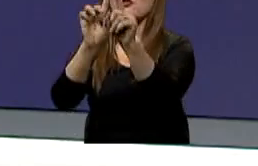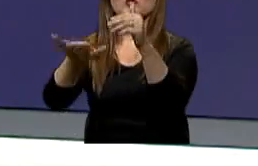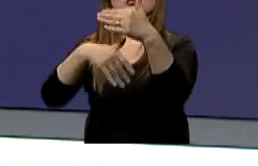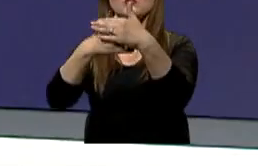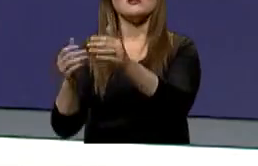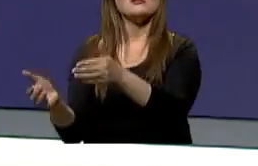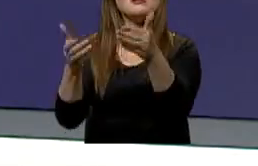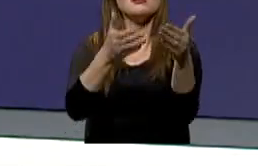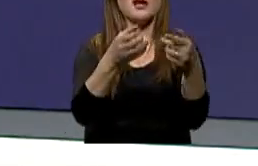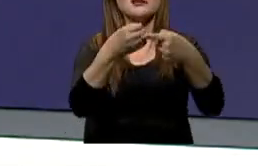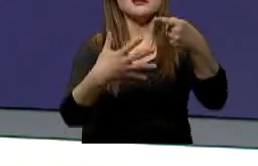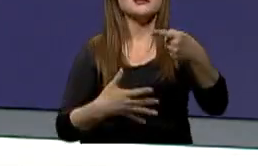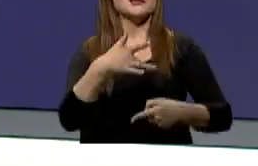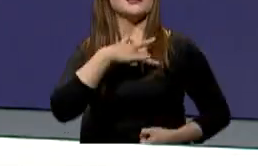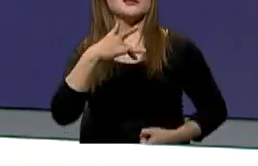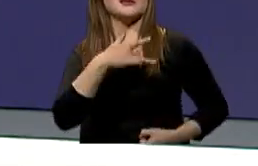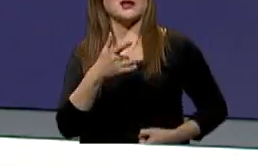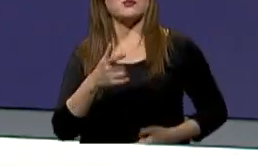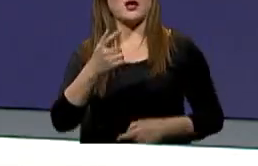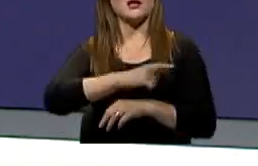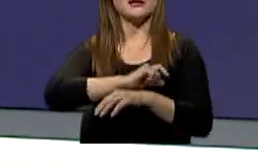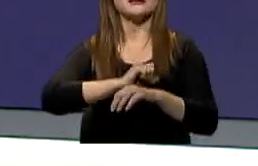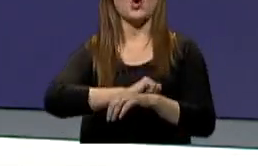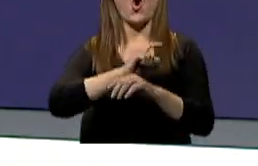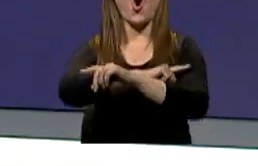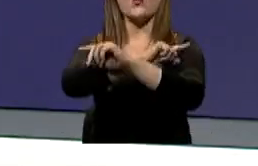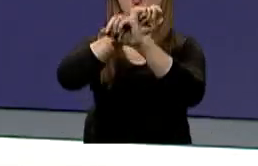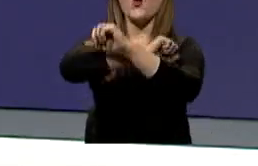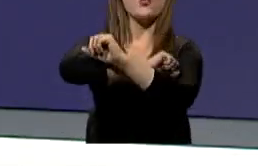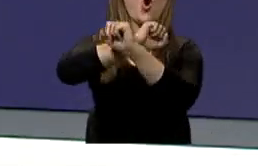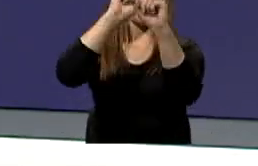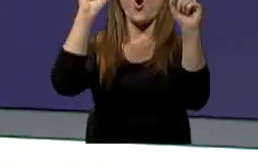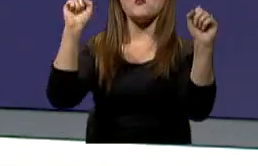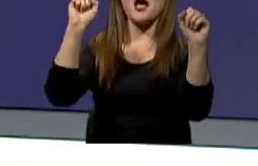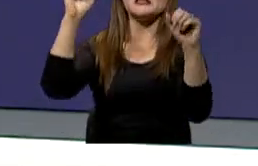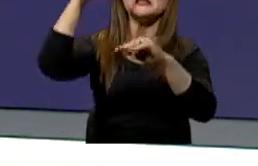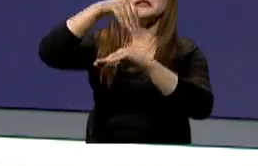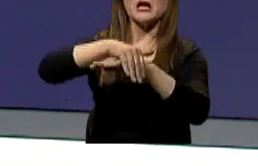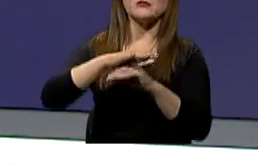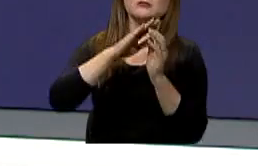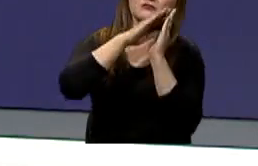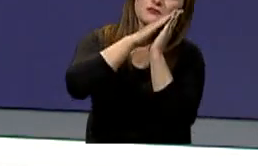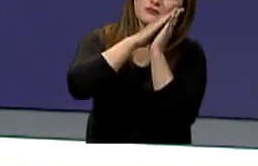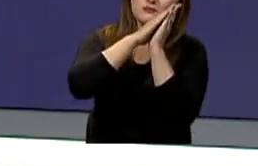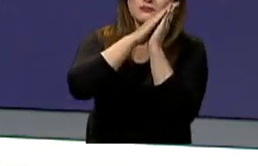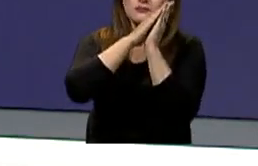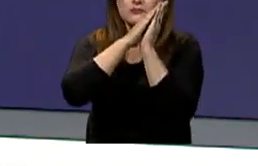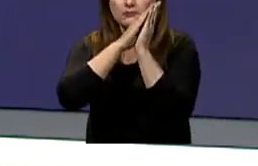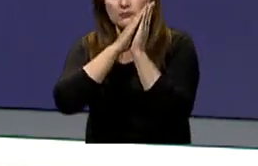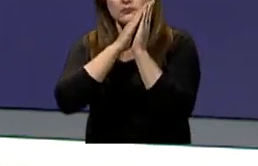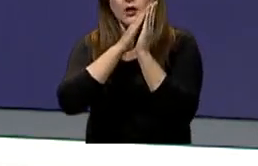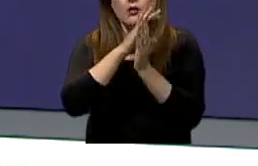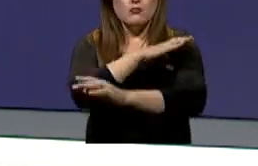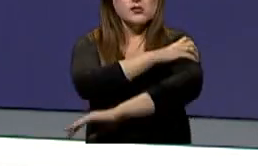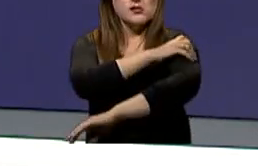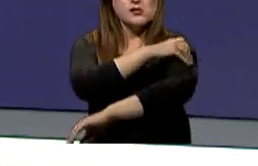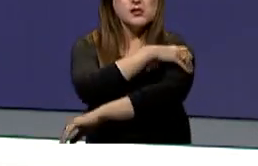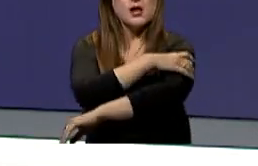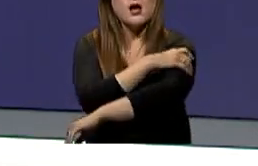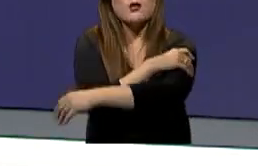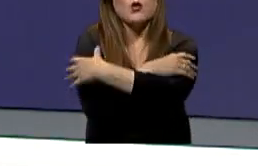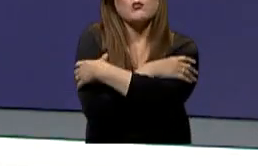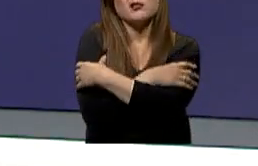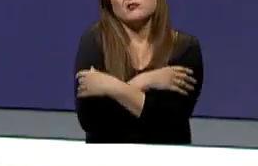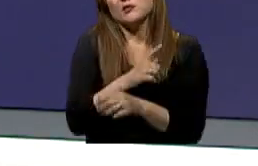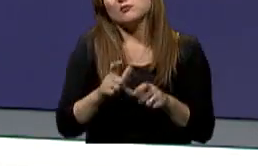incluyen la somnoliencia diurna, en el día estoy cansado, la cataplegia, pierdo el tono muscular. Vean que de esa forma los músculos igualmente parece que hay